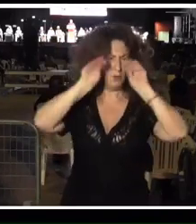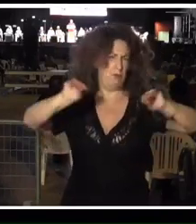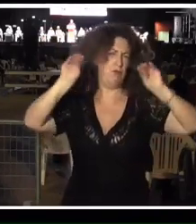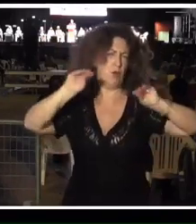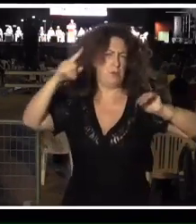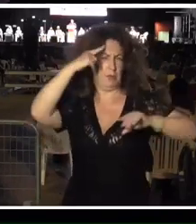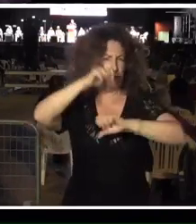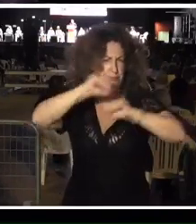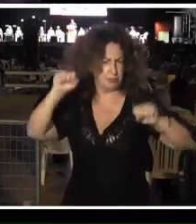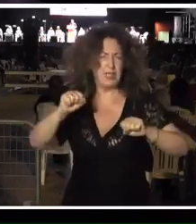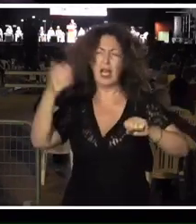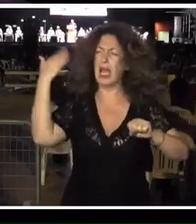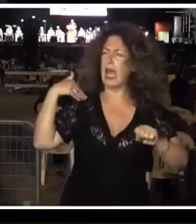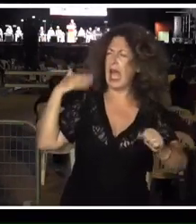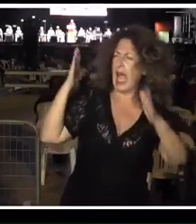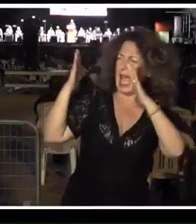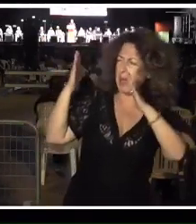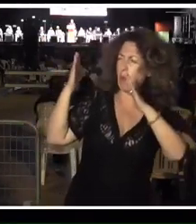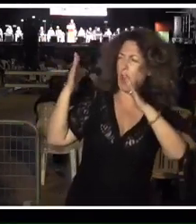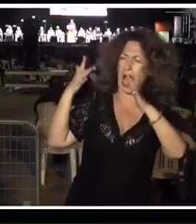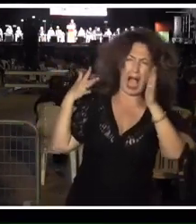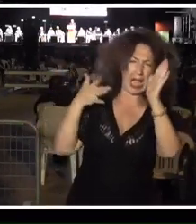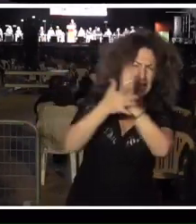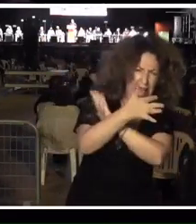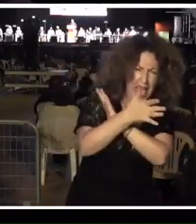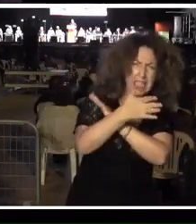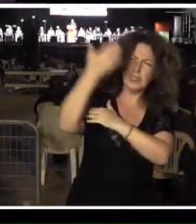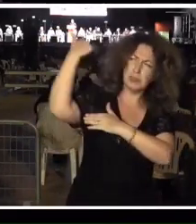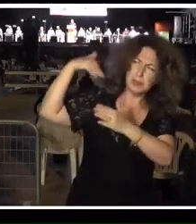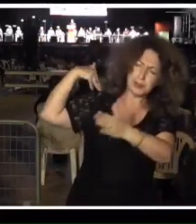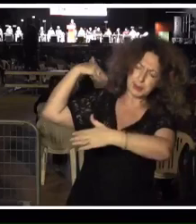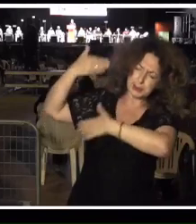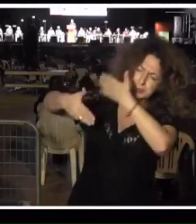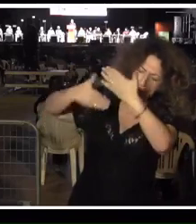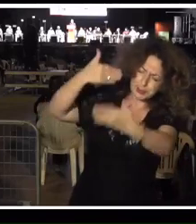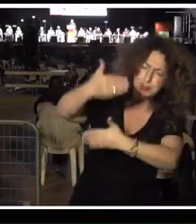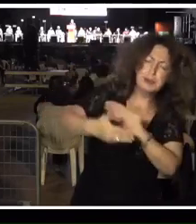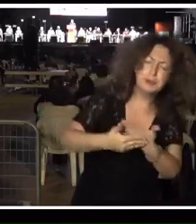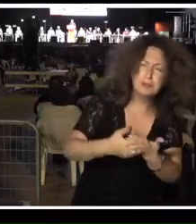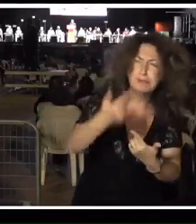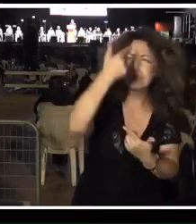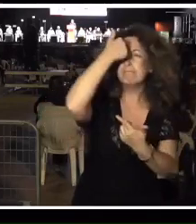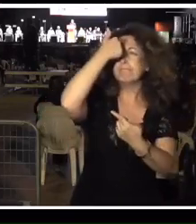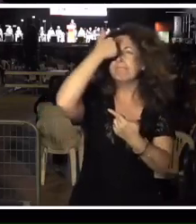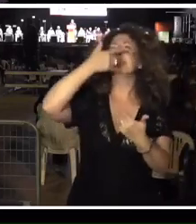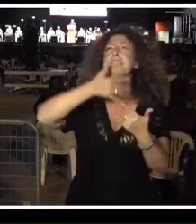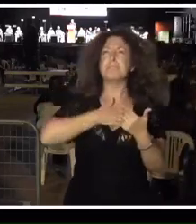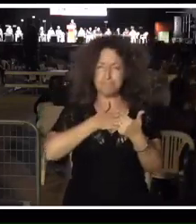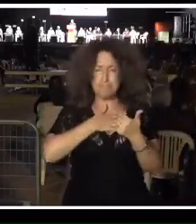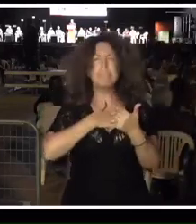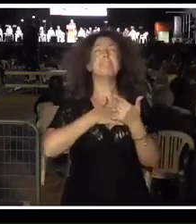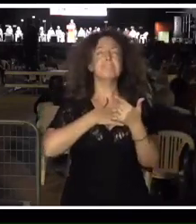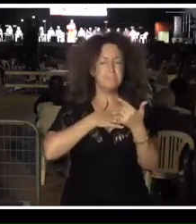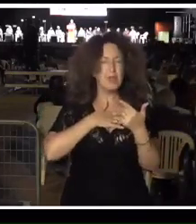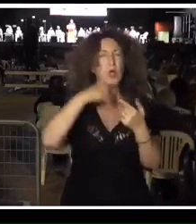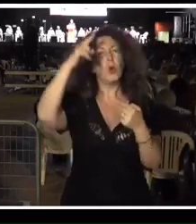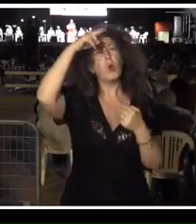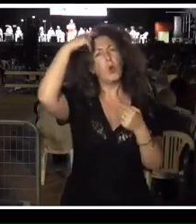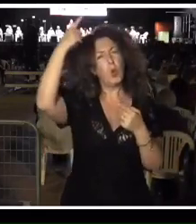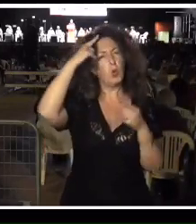del mundo antiguo, del mundo clásico, había integrado en su propio pensamiento los valores y la cultura republicana,